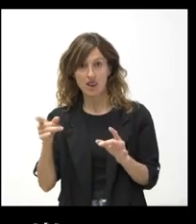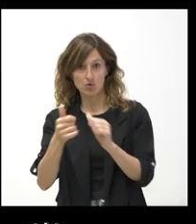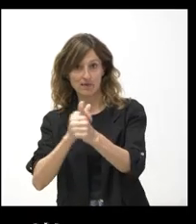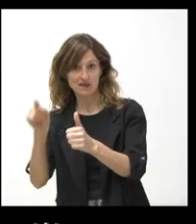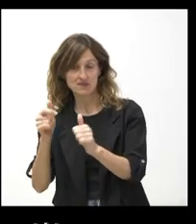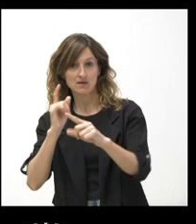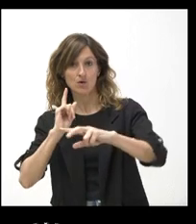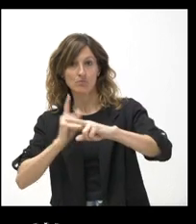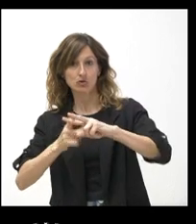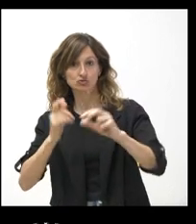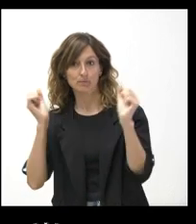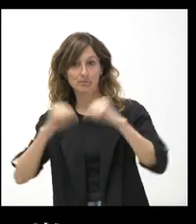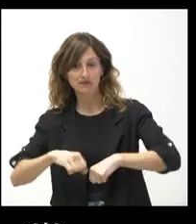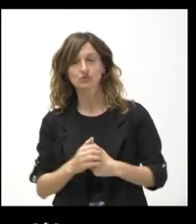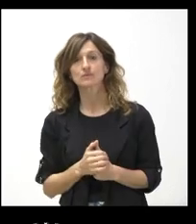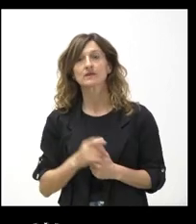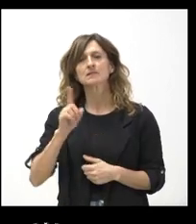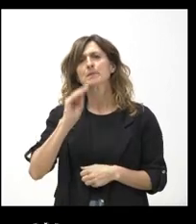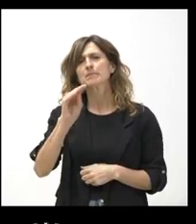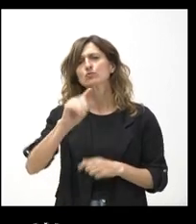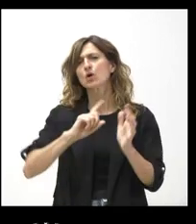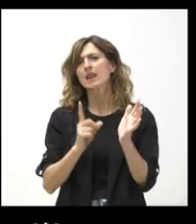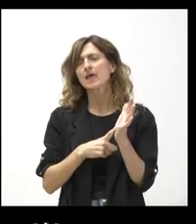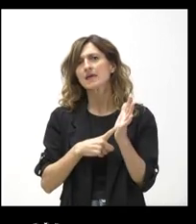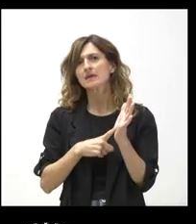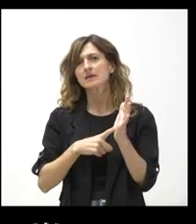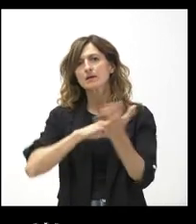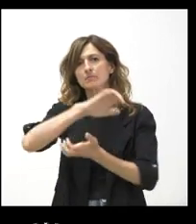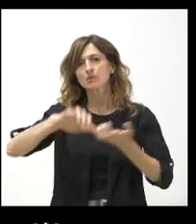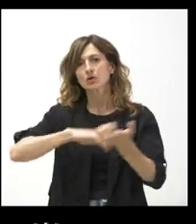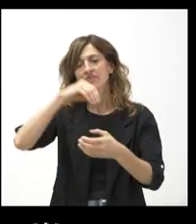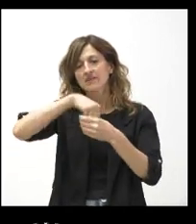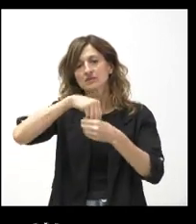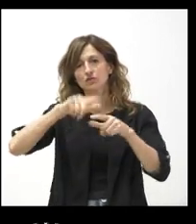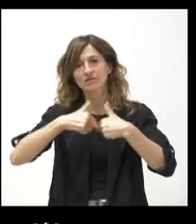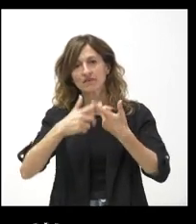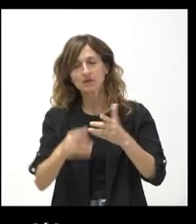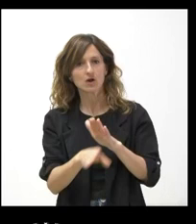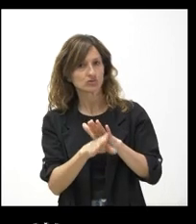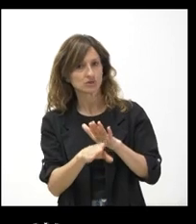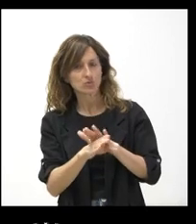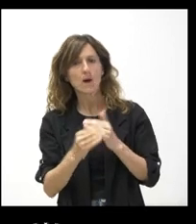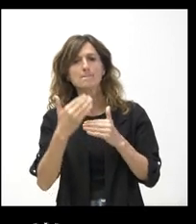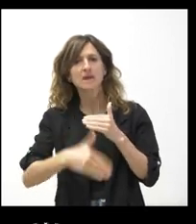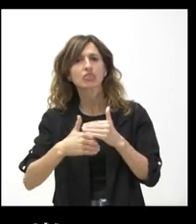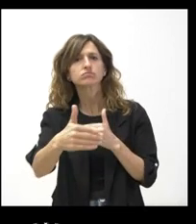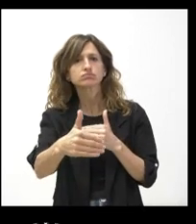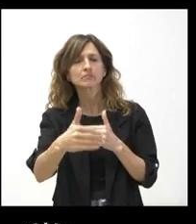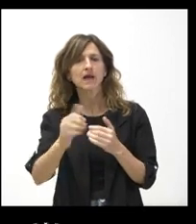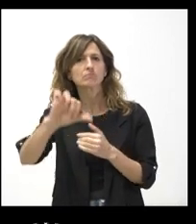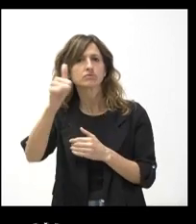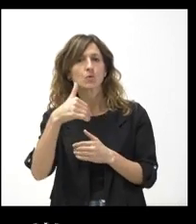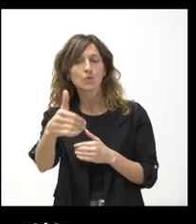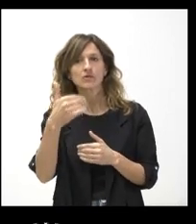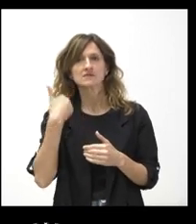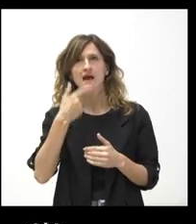Y luego, le quería preguntar también qué sucede con la ley de violencia antrafamiliar, si continúa adelante y qué plazos manejan para su aprobación, porque hace ya